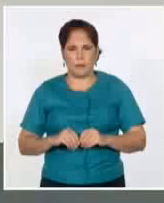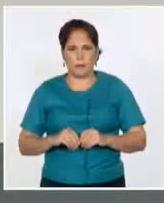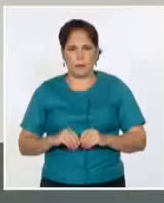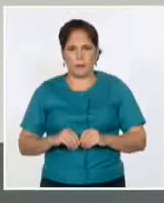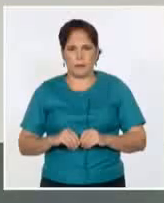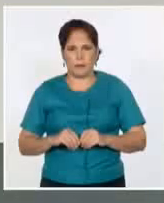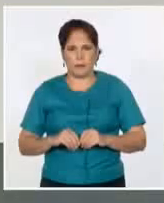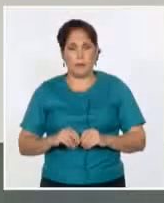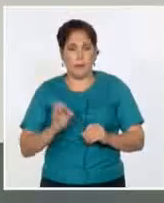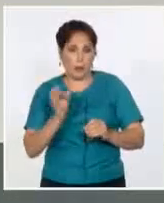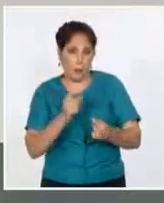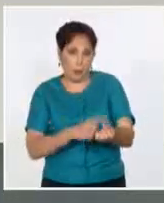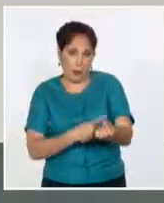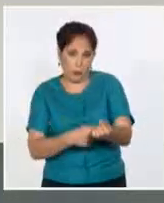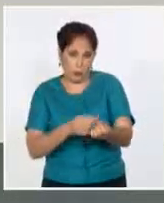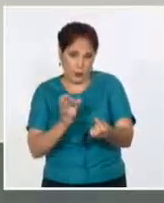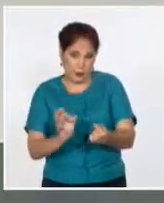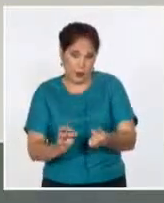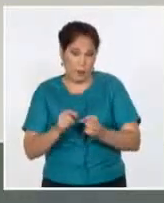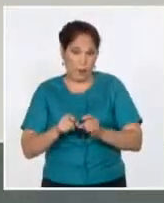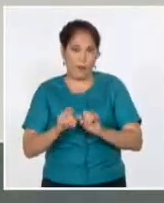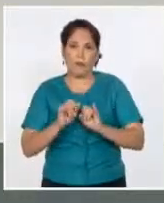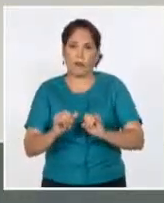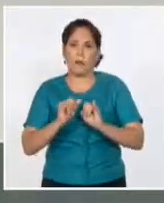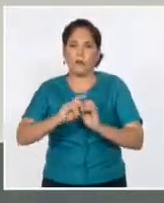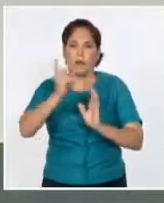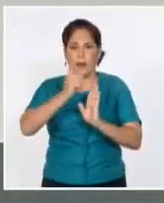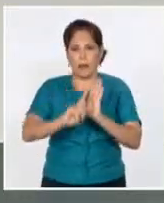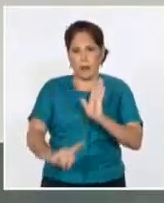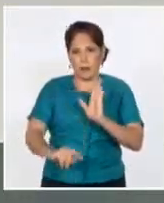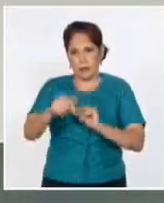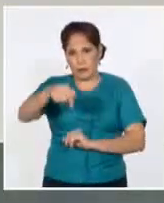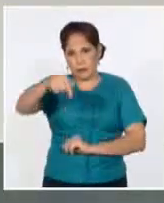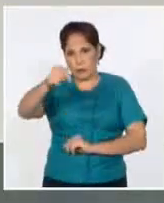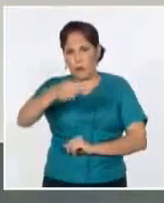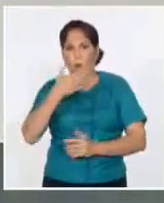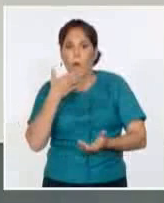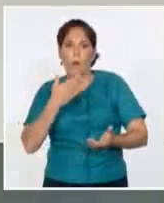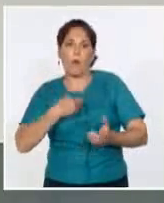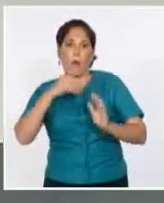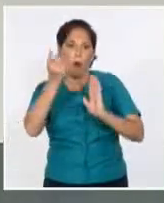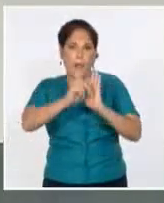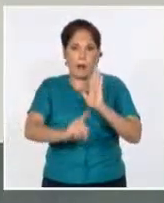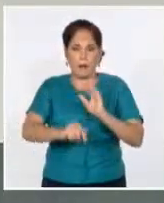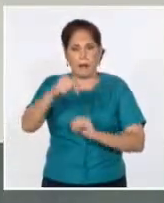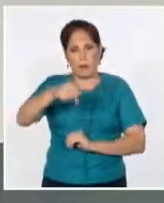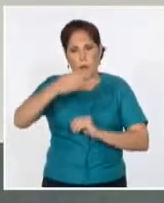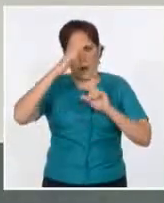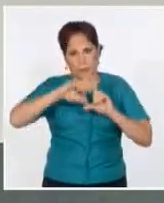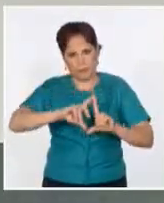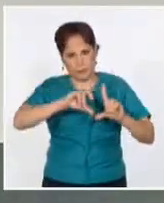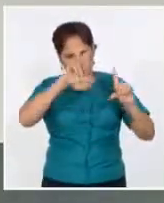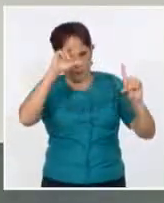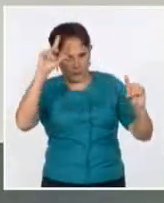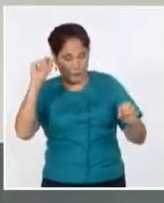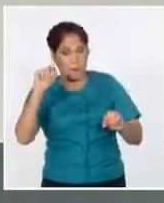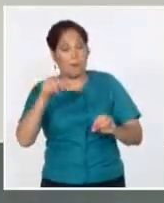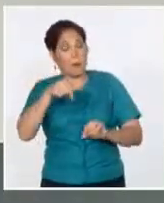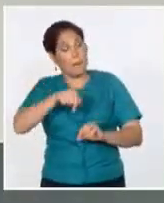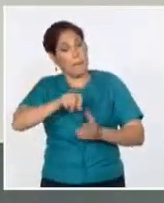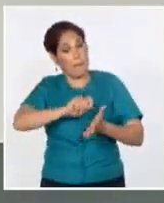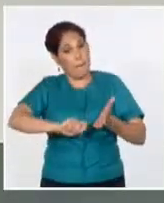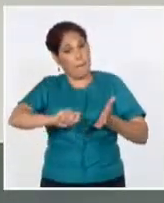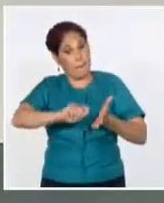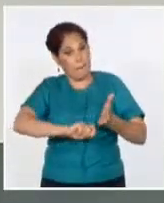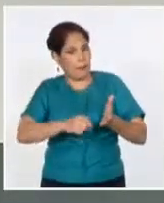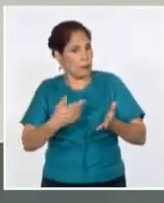Y como es habitual en cada emisión, le ofrecemos ahora una actualización del comportamiento del sistema electroenergético del país previsto para hoy a